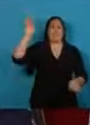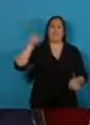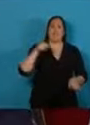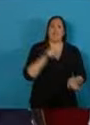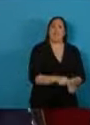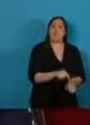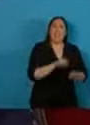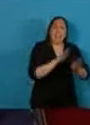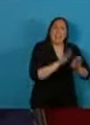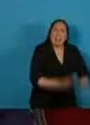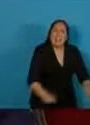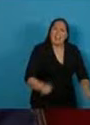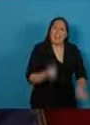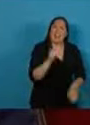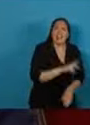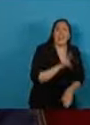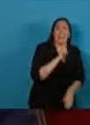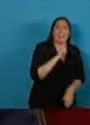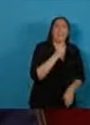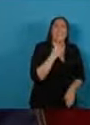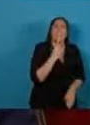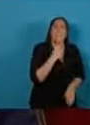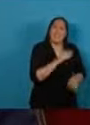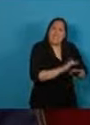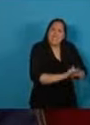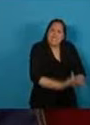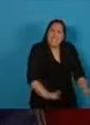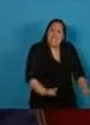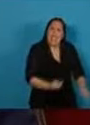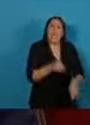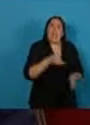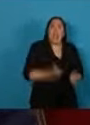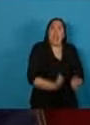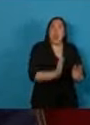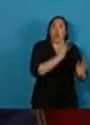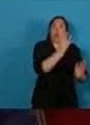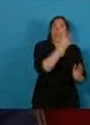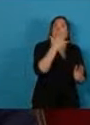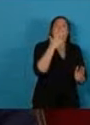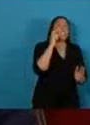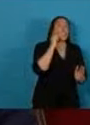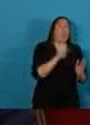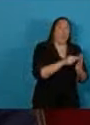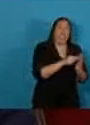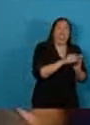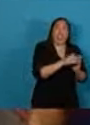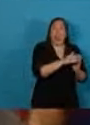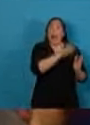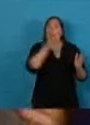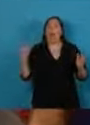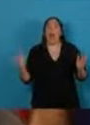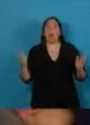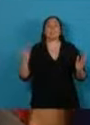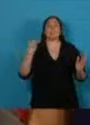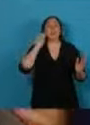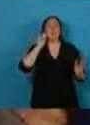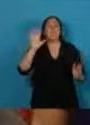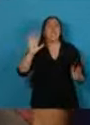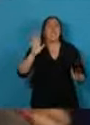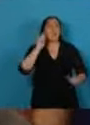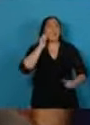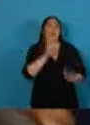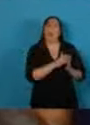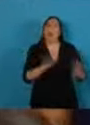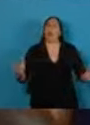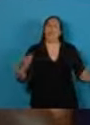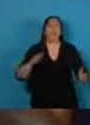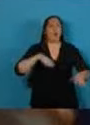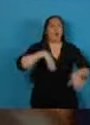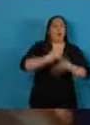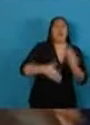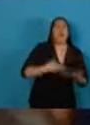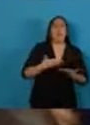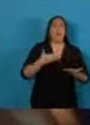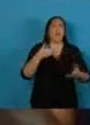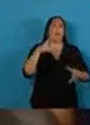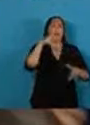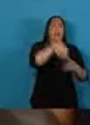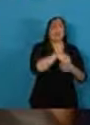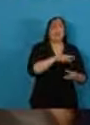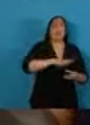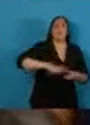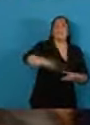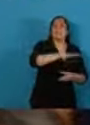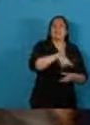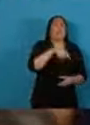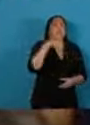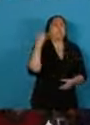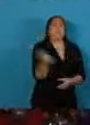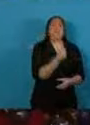nuestras niñas y niños desde los 45 días hasta los 5 años aprendan juegan y conviven en ese espacio